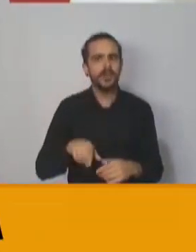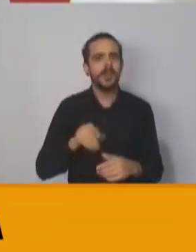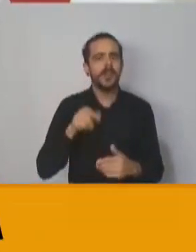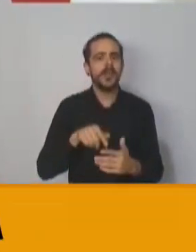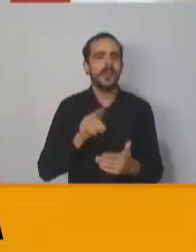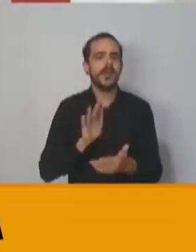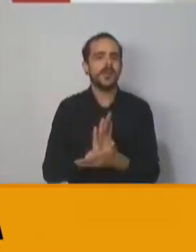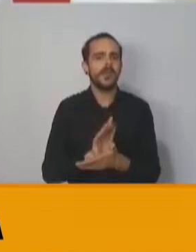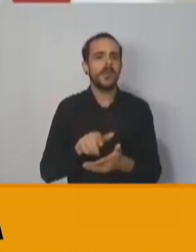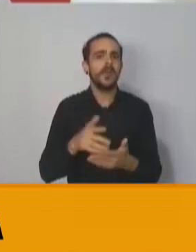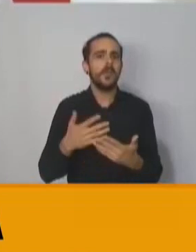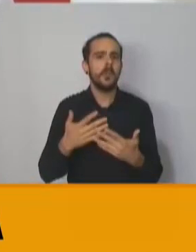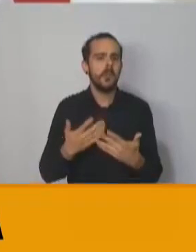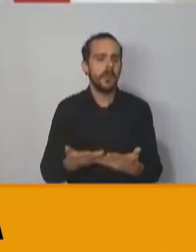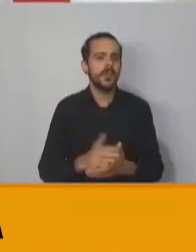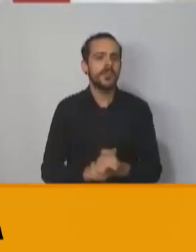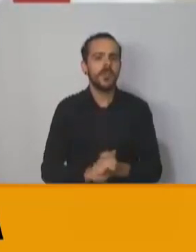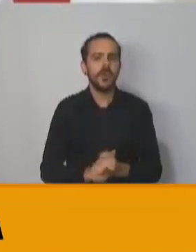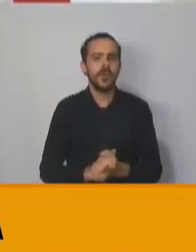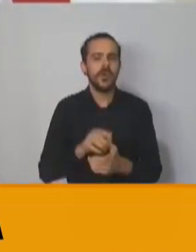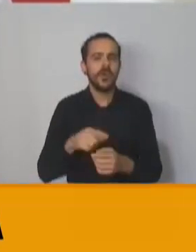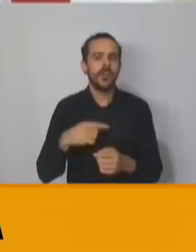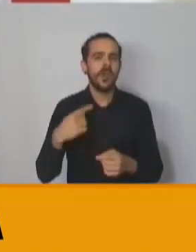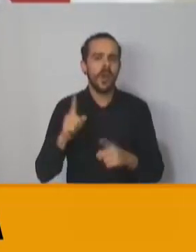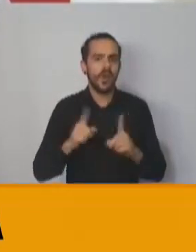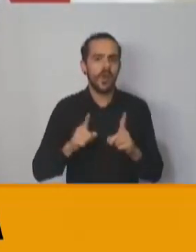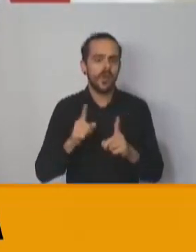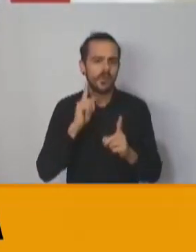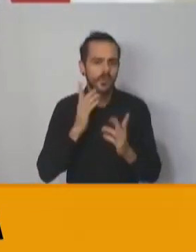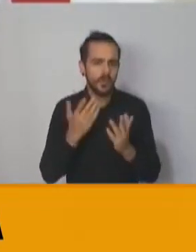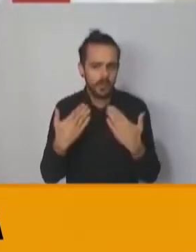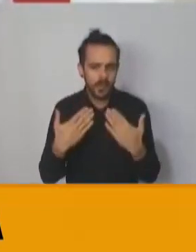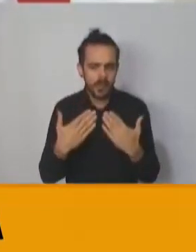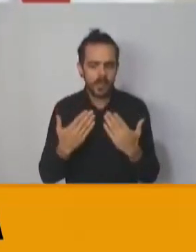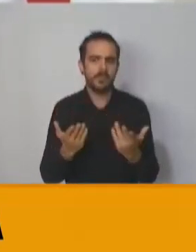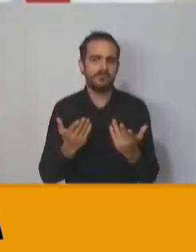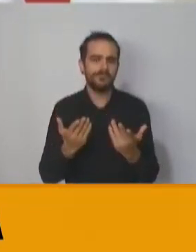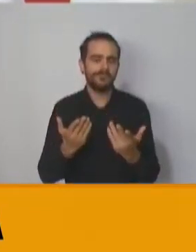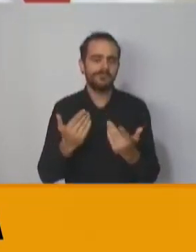esto ha hecho que el número de casos en estudio haya aumentado en las últimas horas.